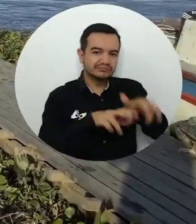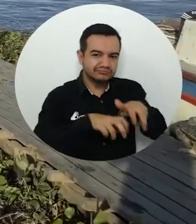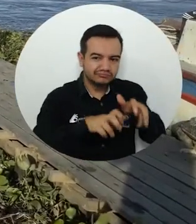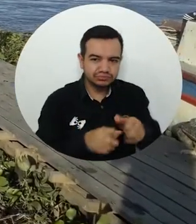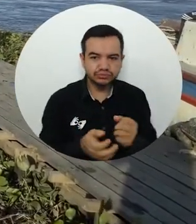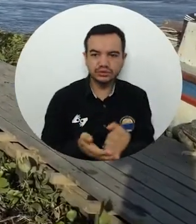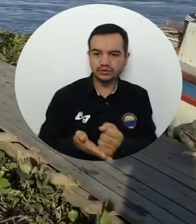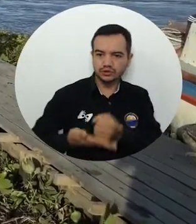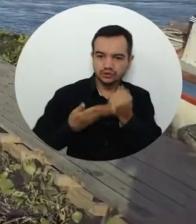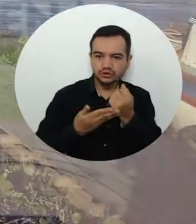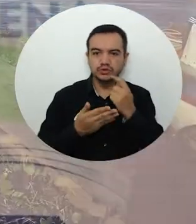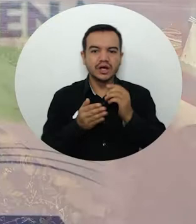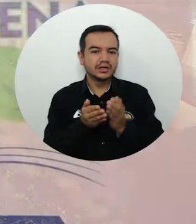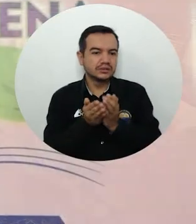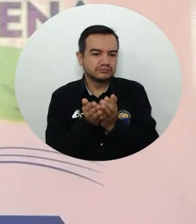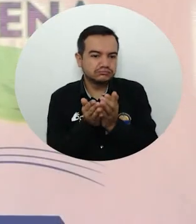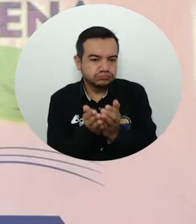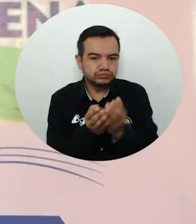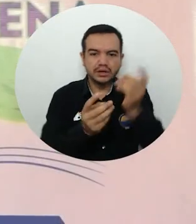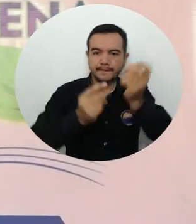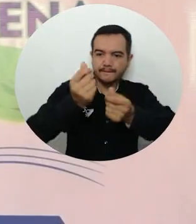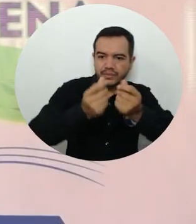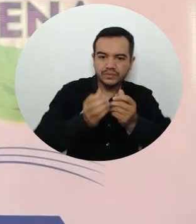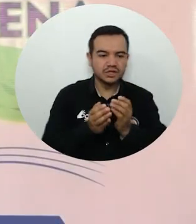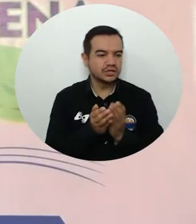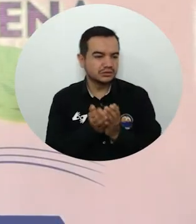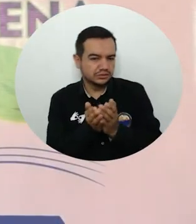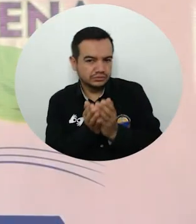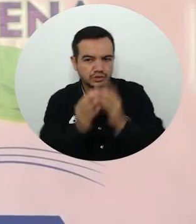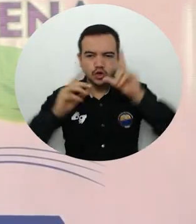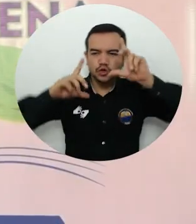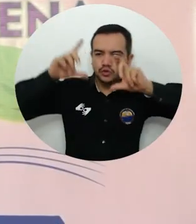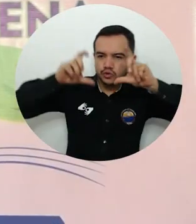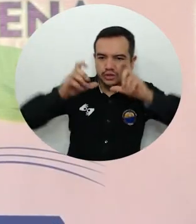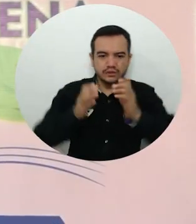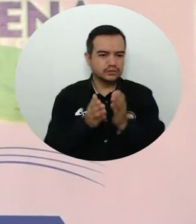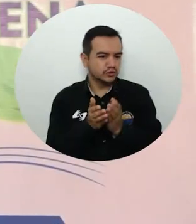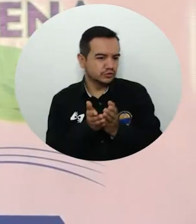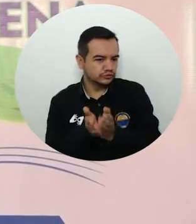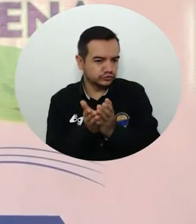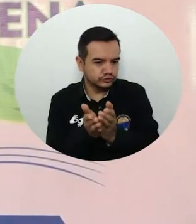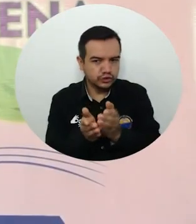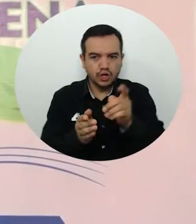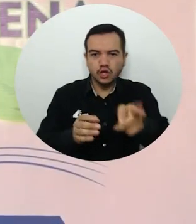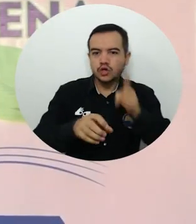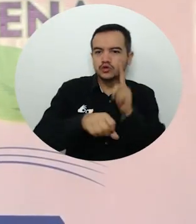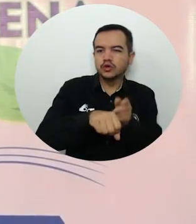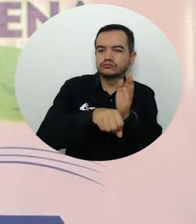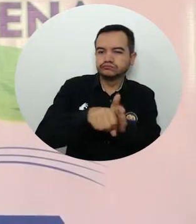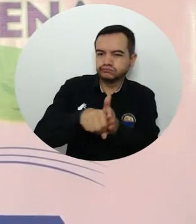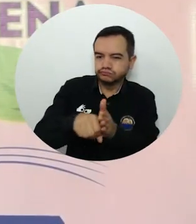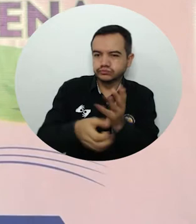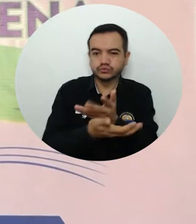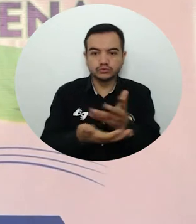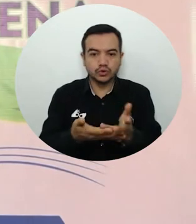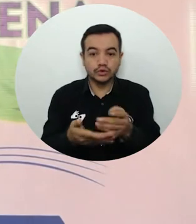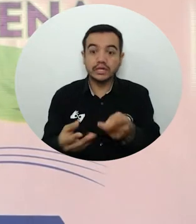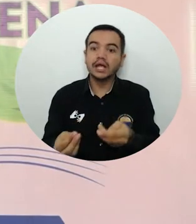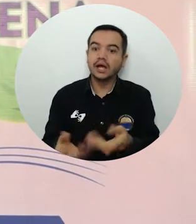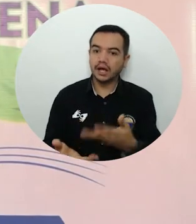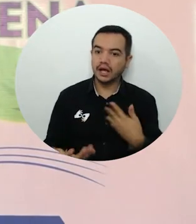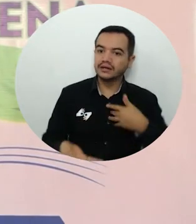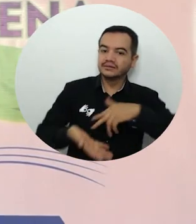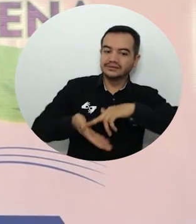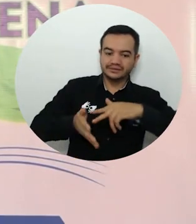de fomento al desarrollo económico, al turismo, a la gastronomía, a todas ofertas turísticas, significan generar hoy